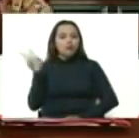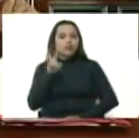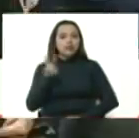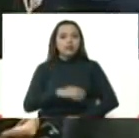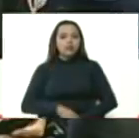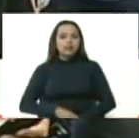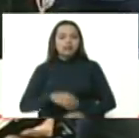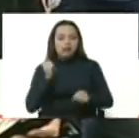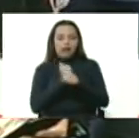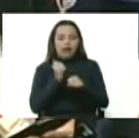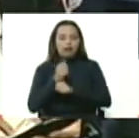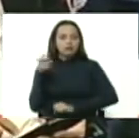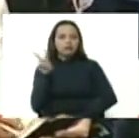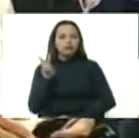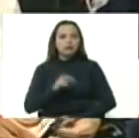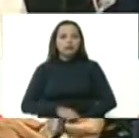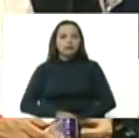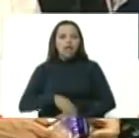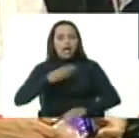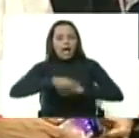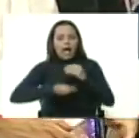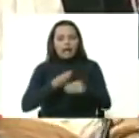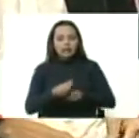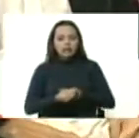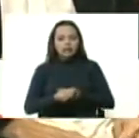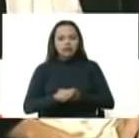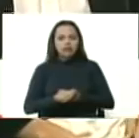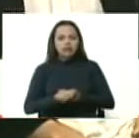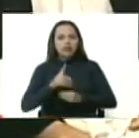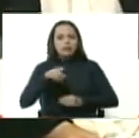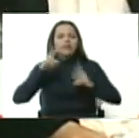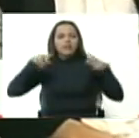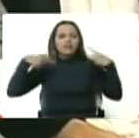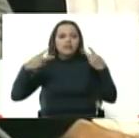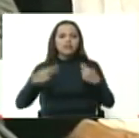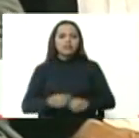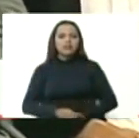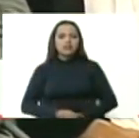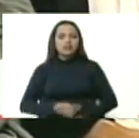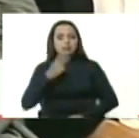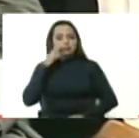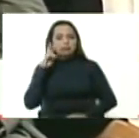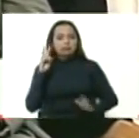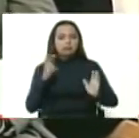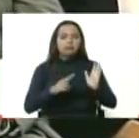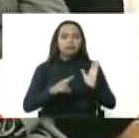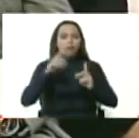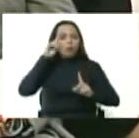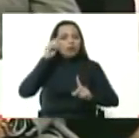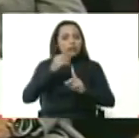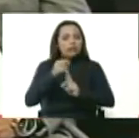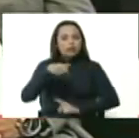producido en Venezuela, producir es el ser, fíjense ustedes las metas de este año, muy importante,